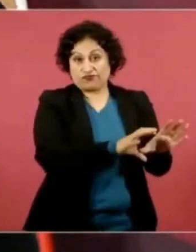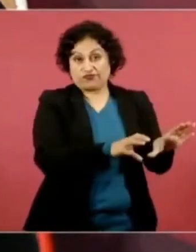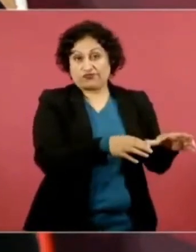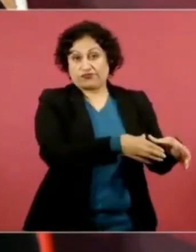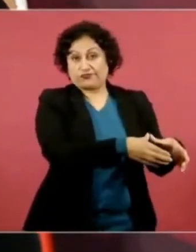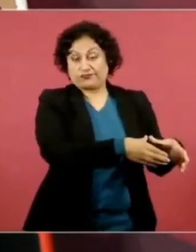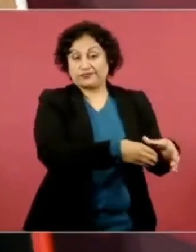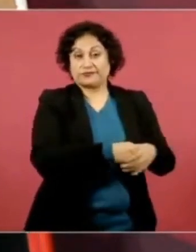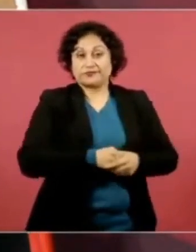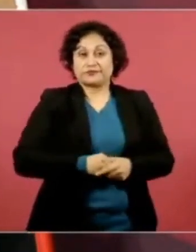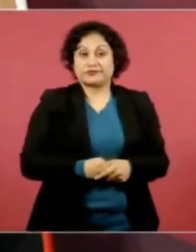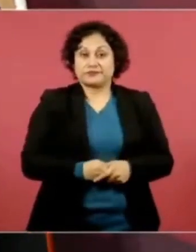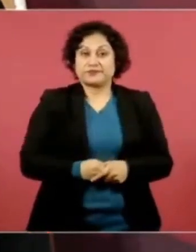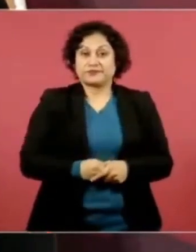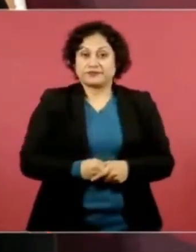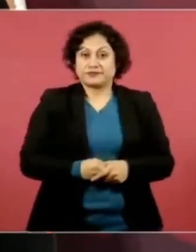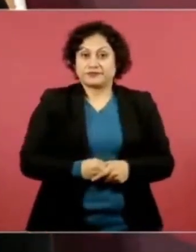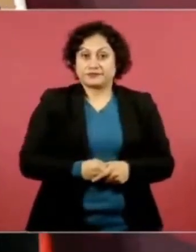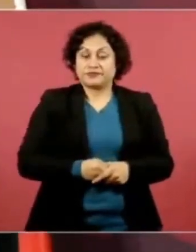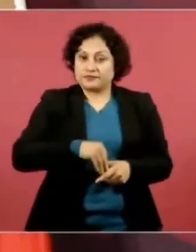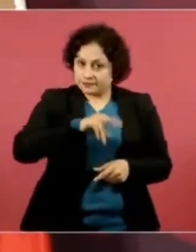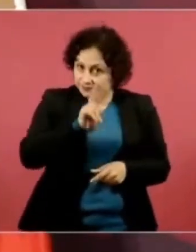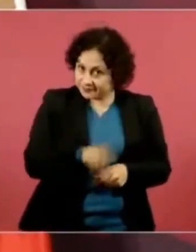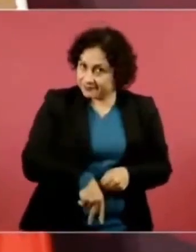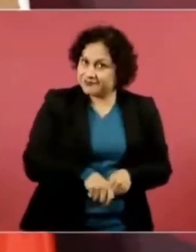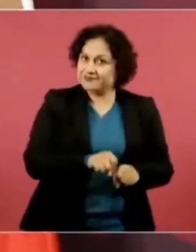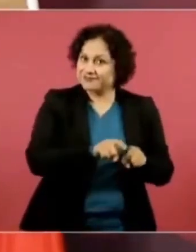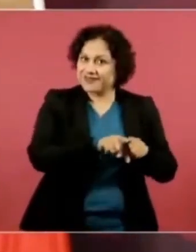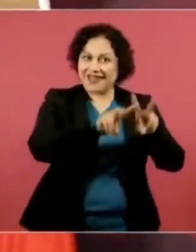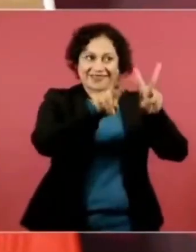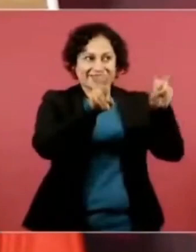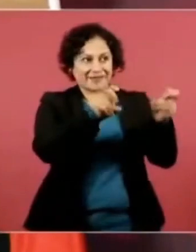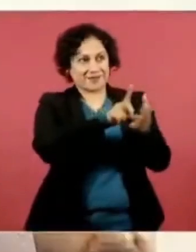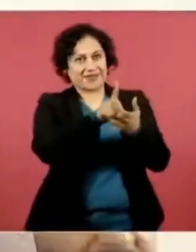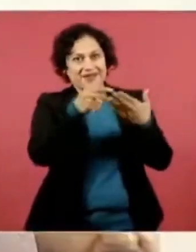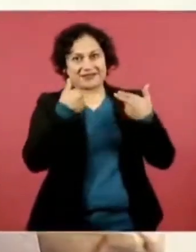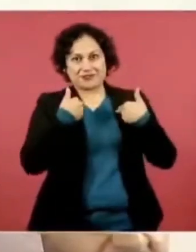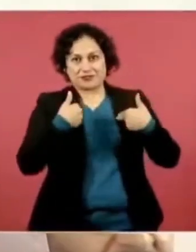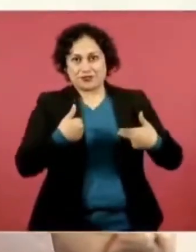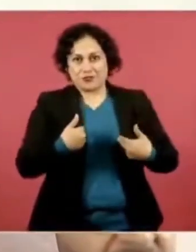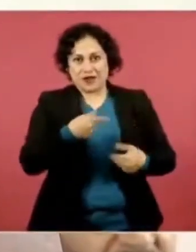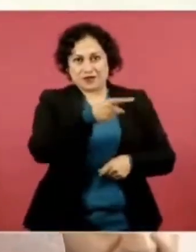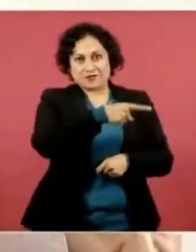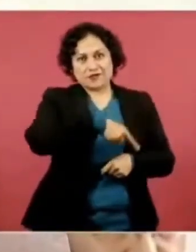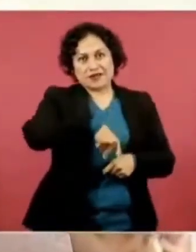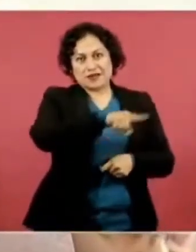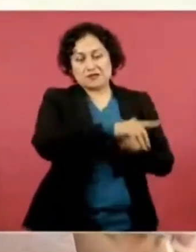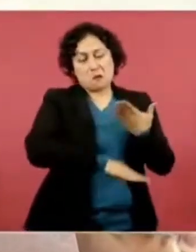a organizaciones de derechos humanos que están abiertamente en contra de nosotros.